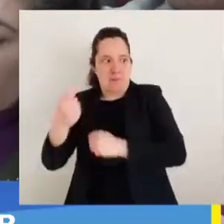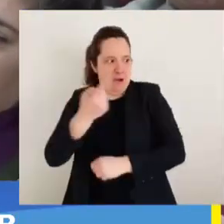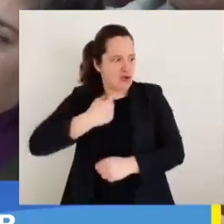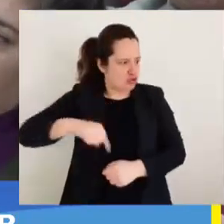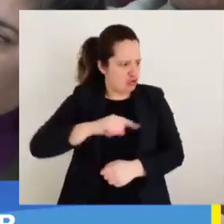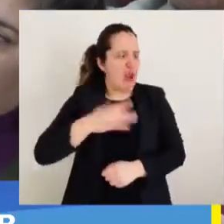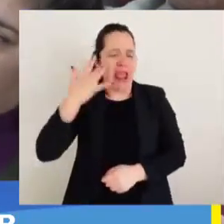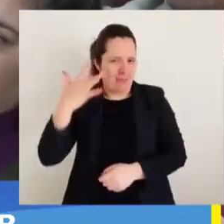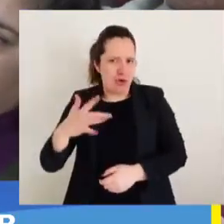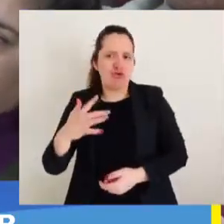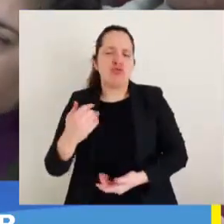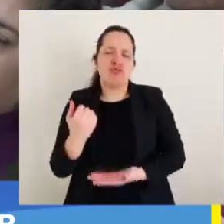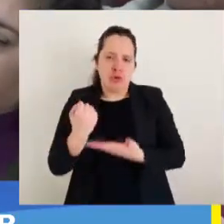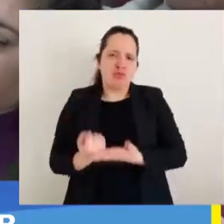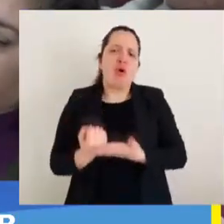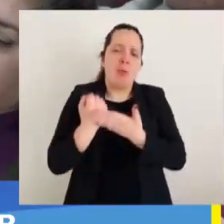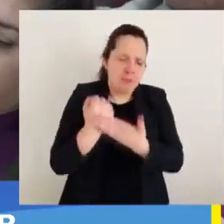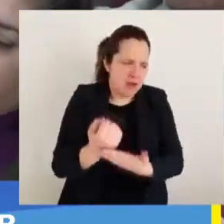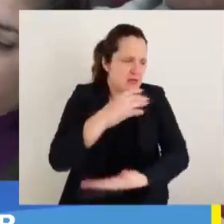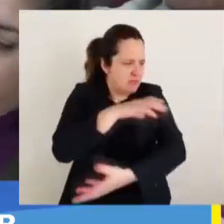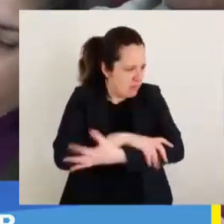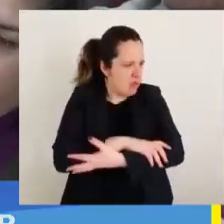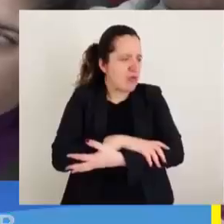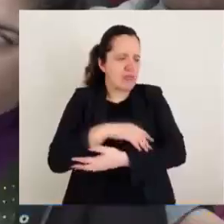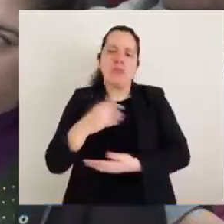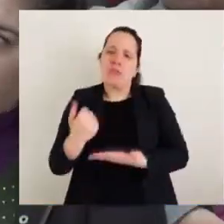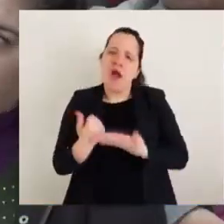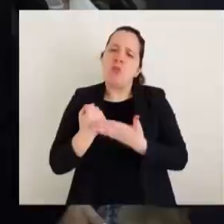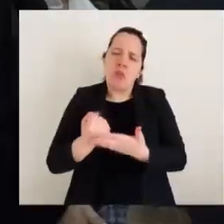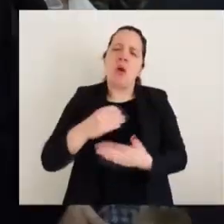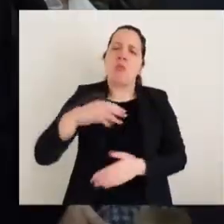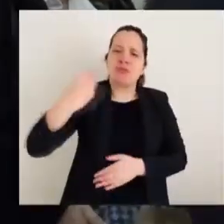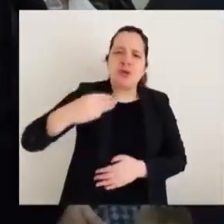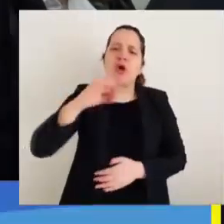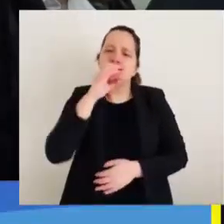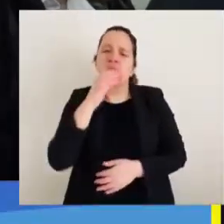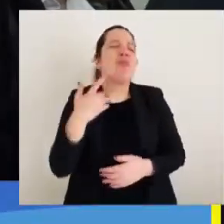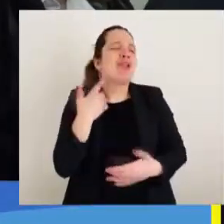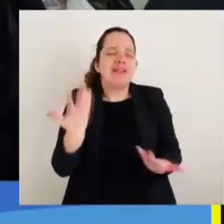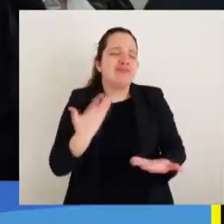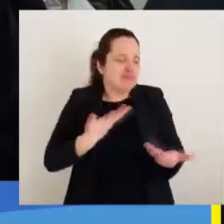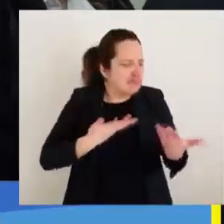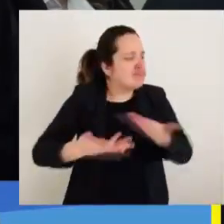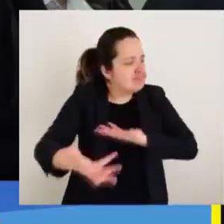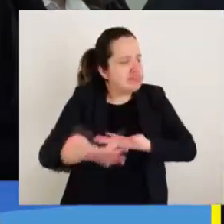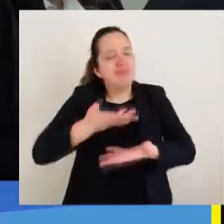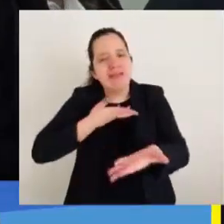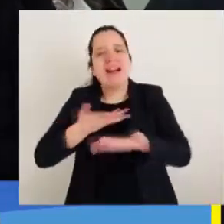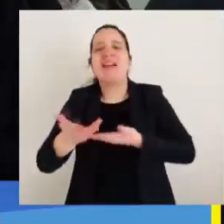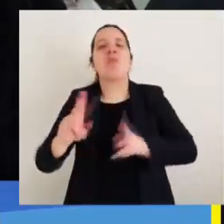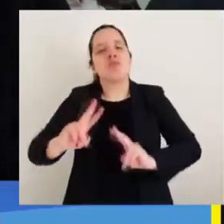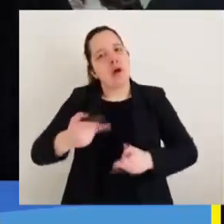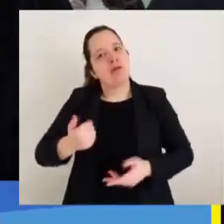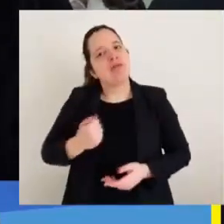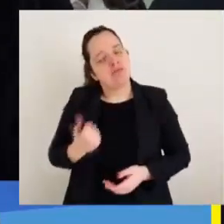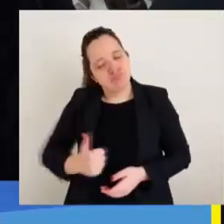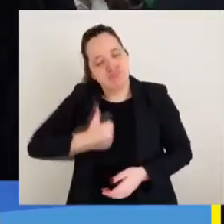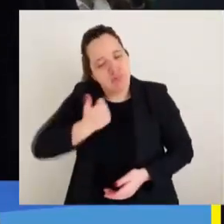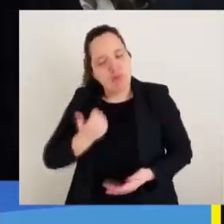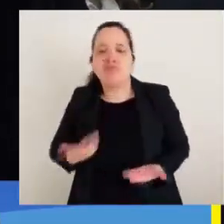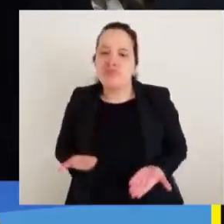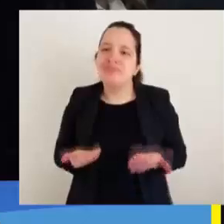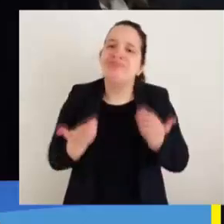nosotros es muy importante este convenio de colaboración que tenemos suscrito por la Municipalidad de Concepción, porque justamente compartimos un servicio público,